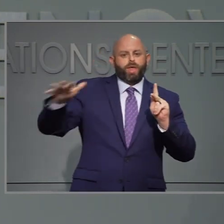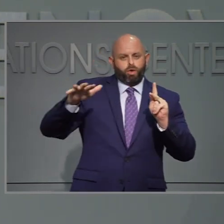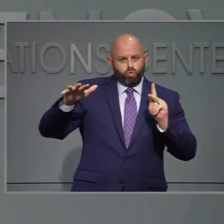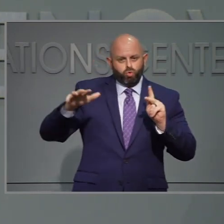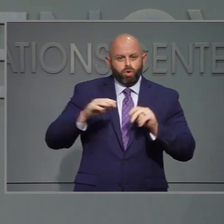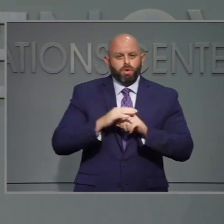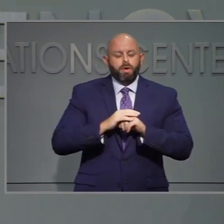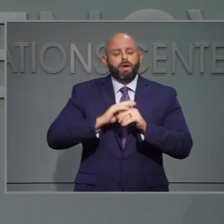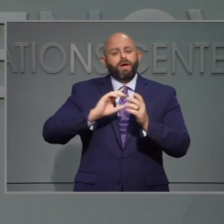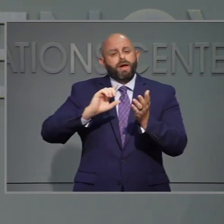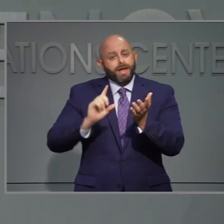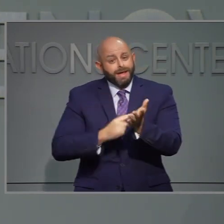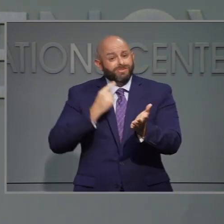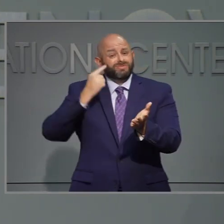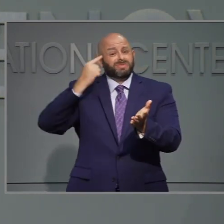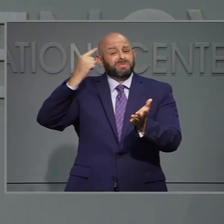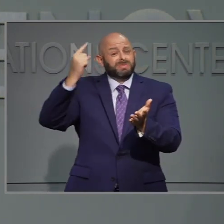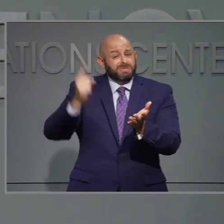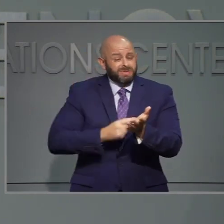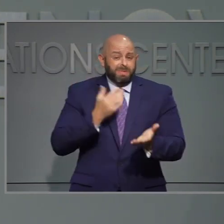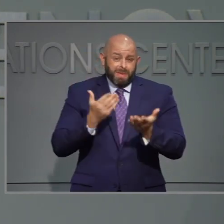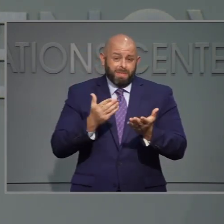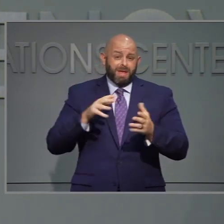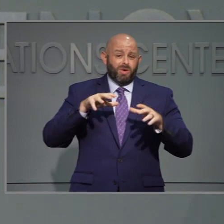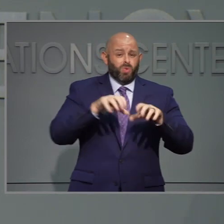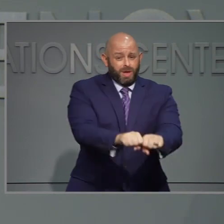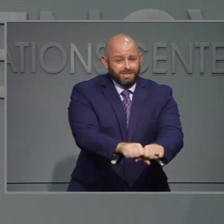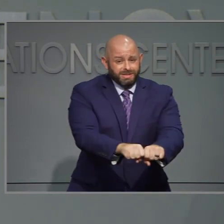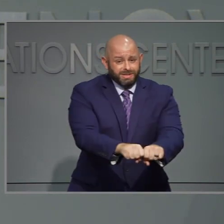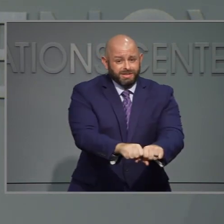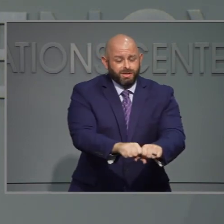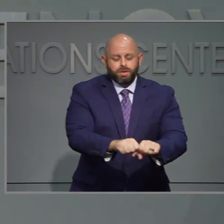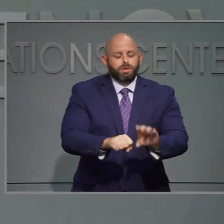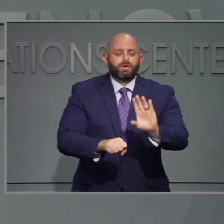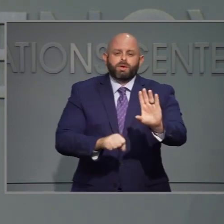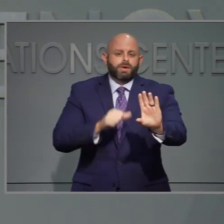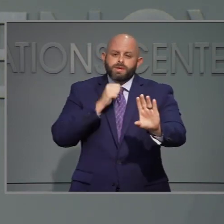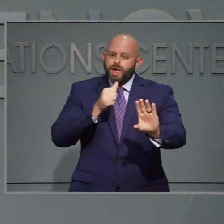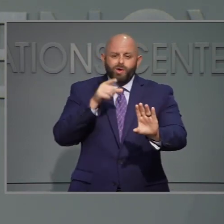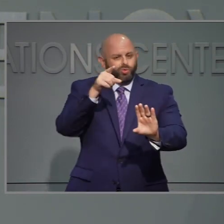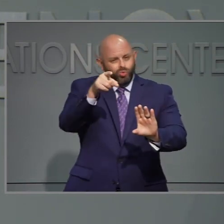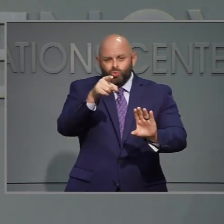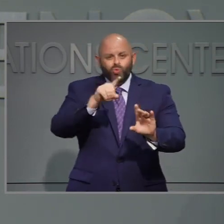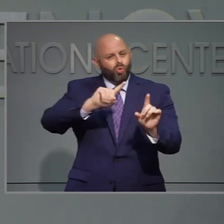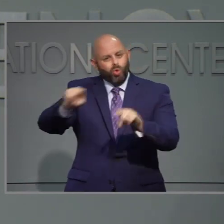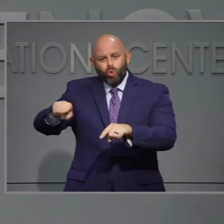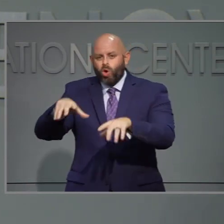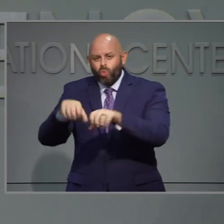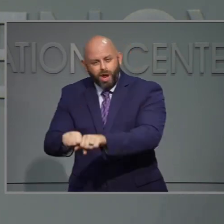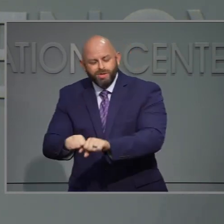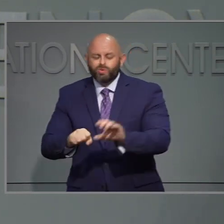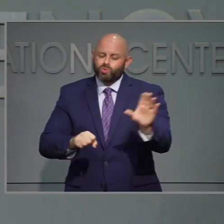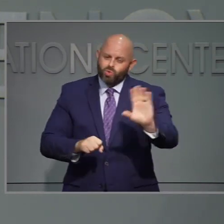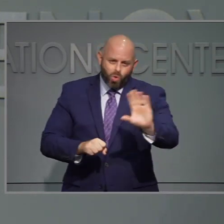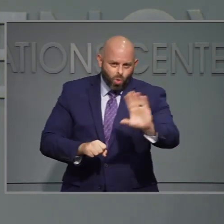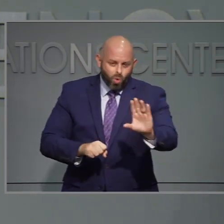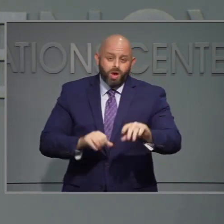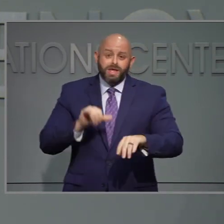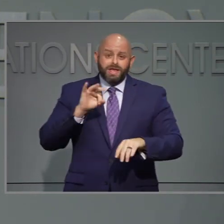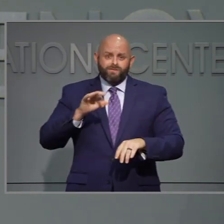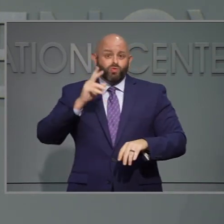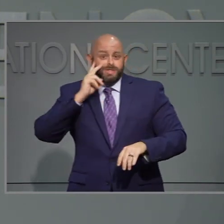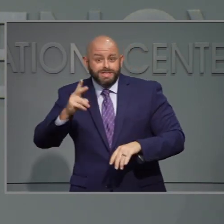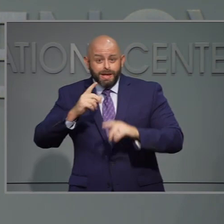sobre COVID-19 y ocasionalmente van a tener que ver el cumplimiento, pero no estamos pidiendo que vayan ni los